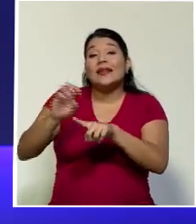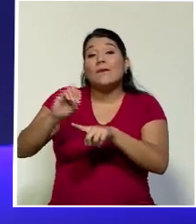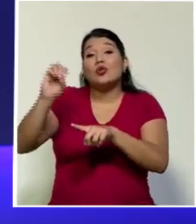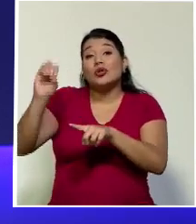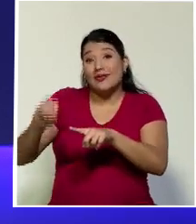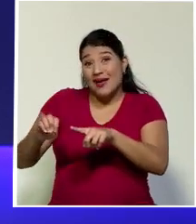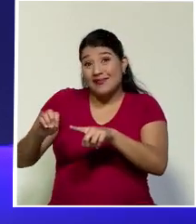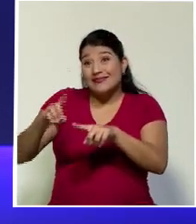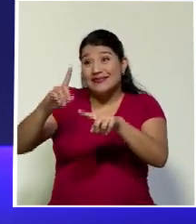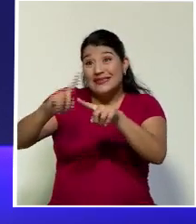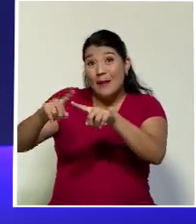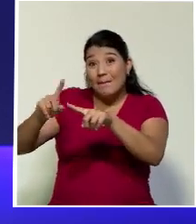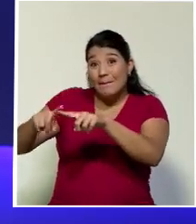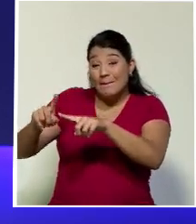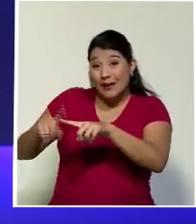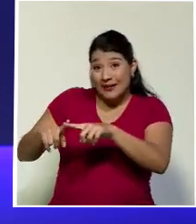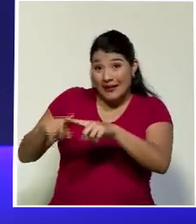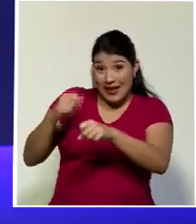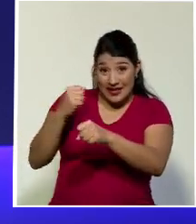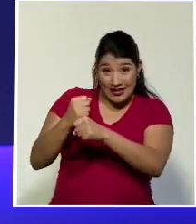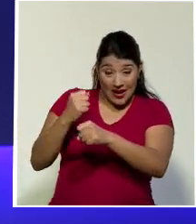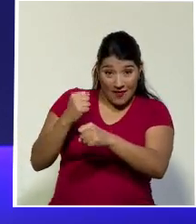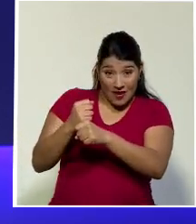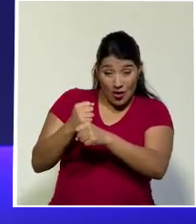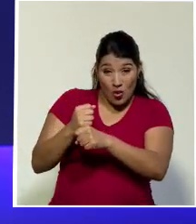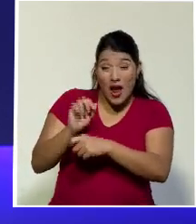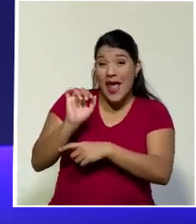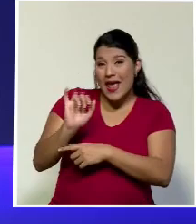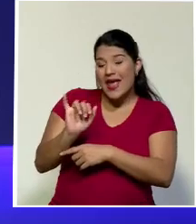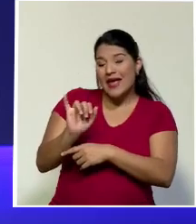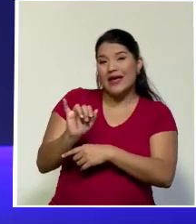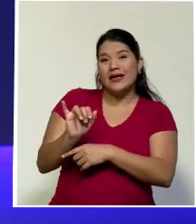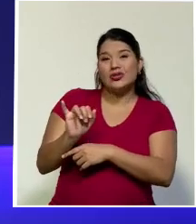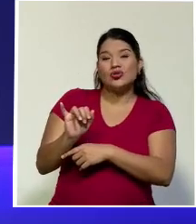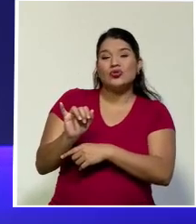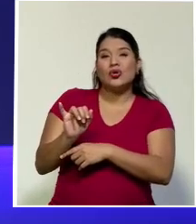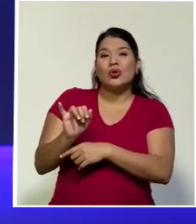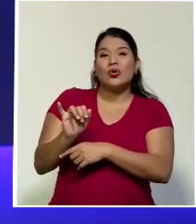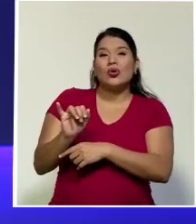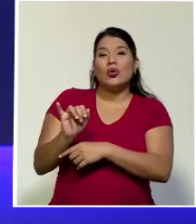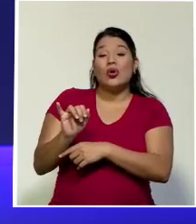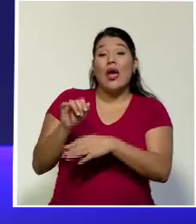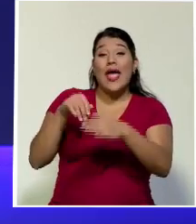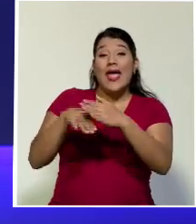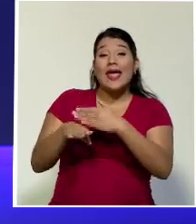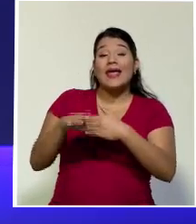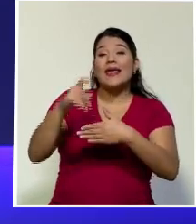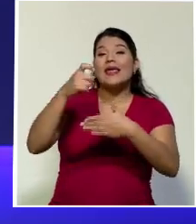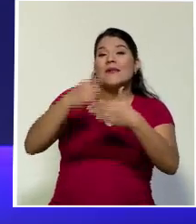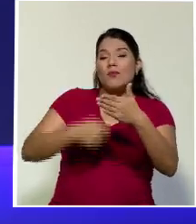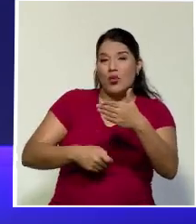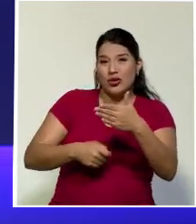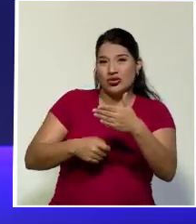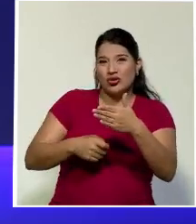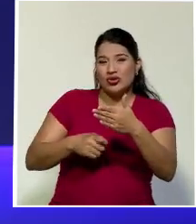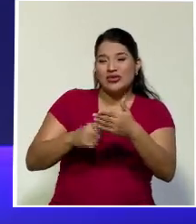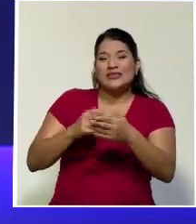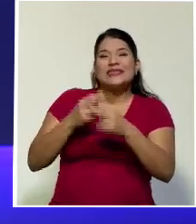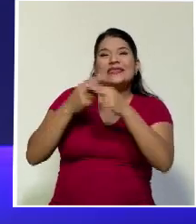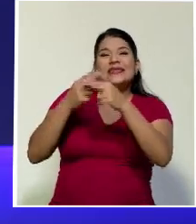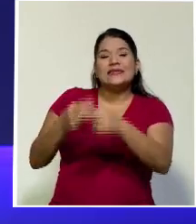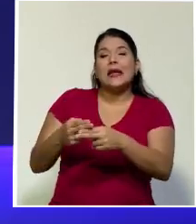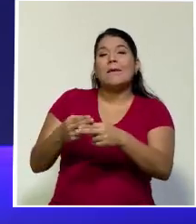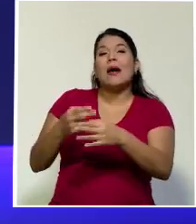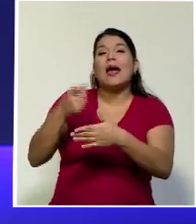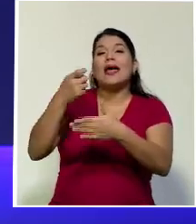las que yo realice. Eso es lo que llamamos en materia impositiva, que el impuesto es de carácter cedular. Es